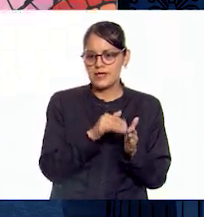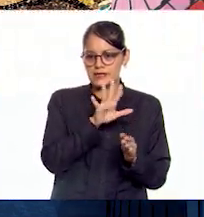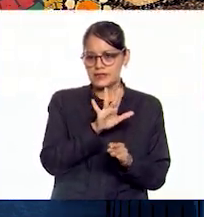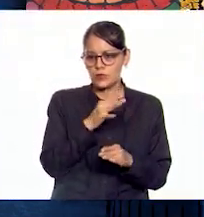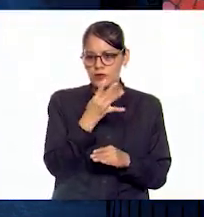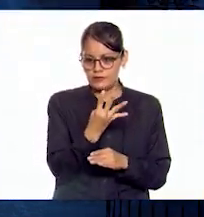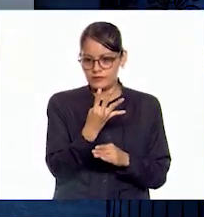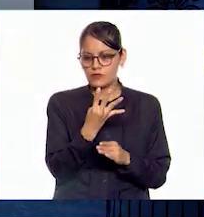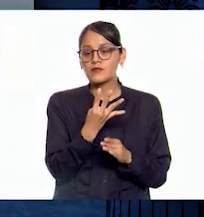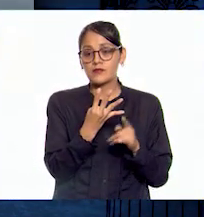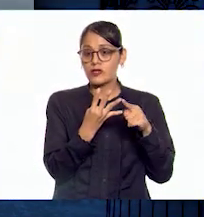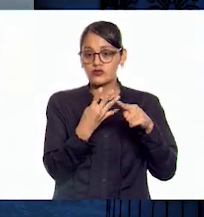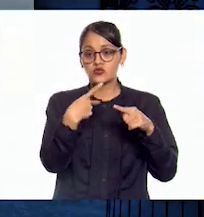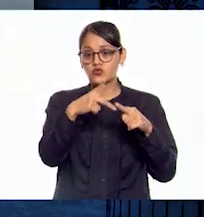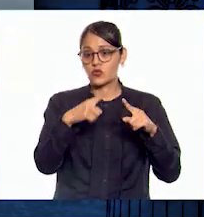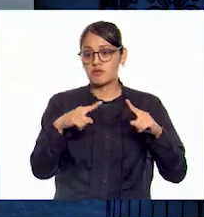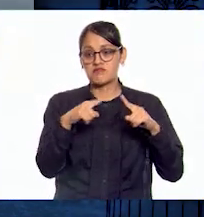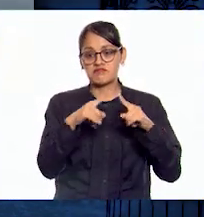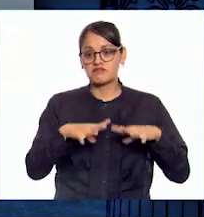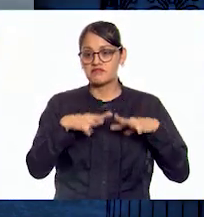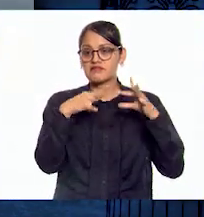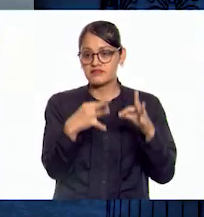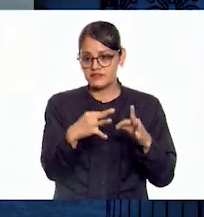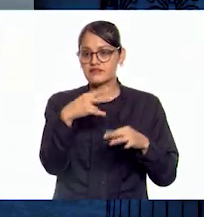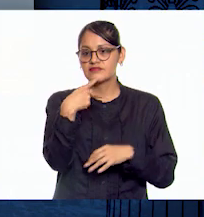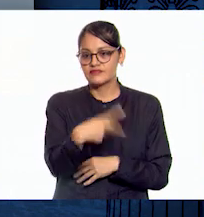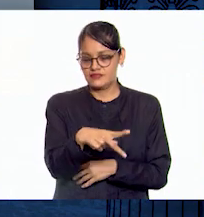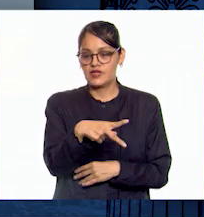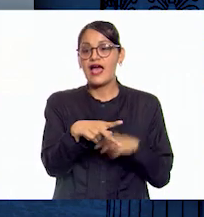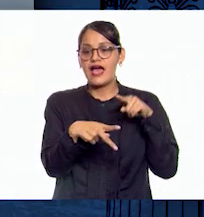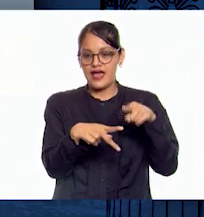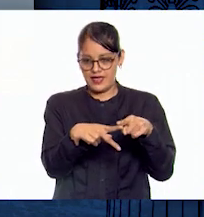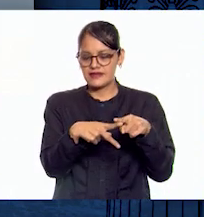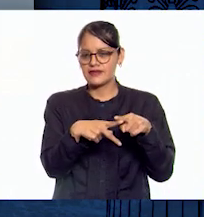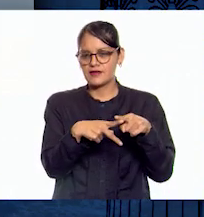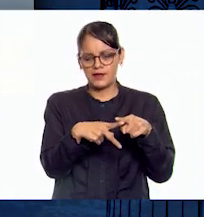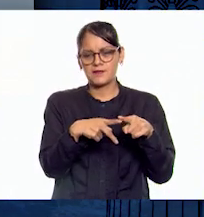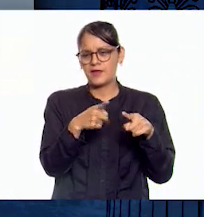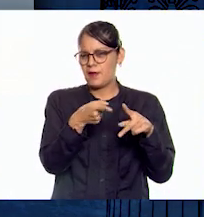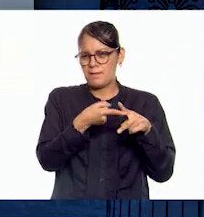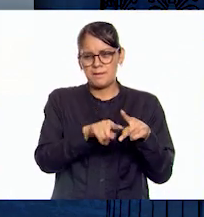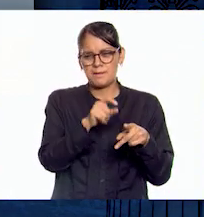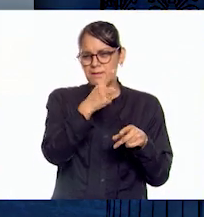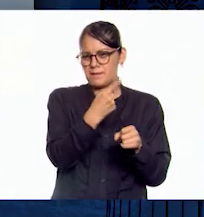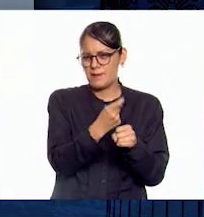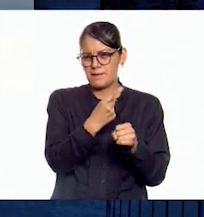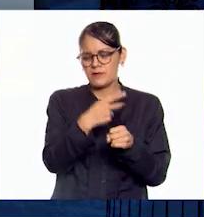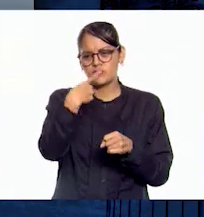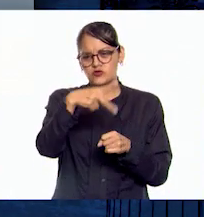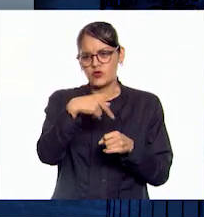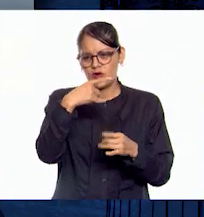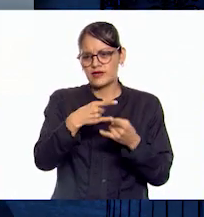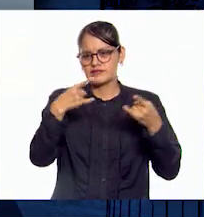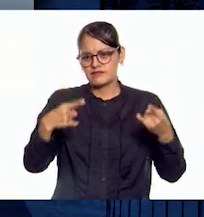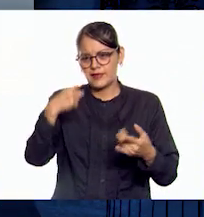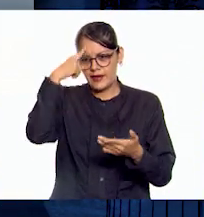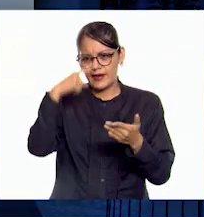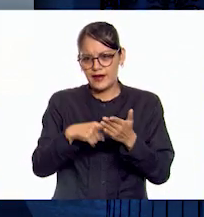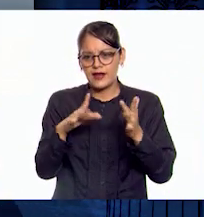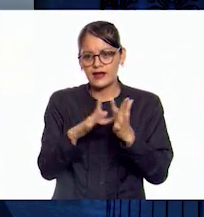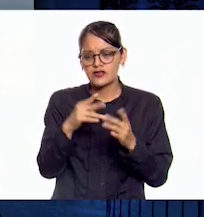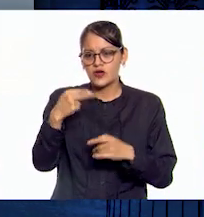con su propia iglesia, la cual creó una forma particular de cristianismo conocida como